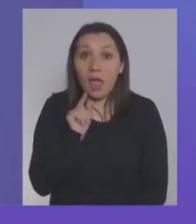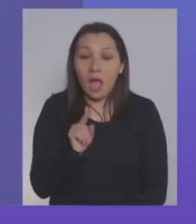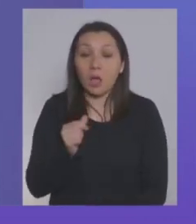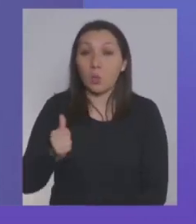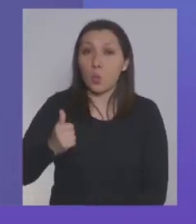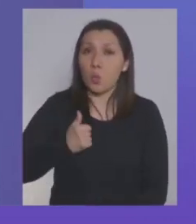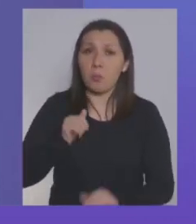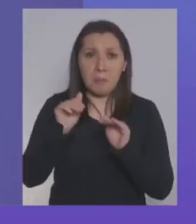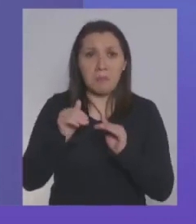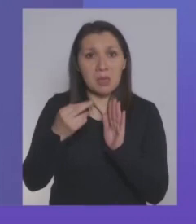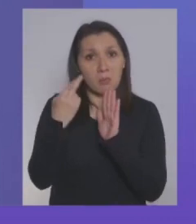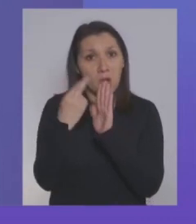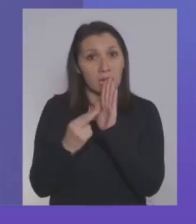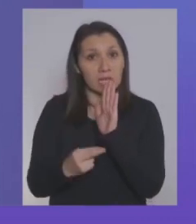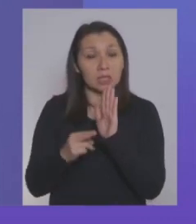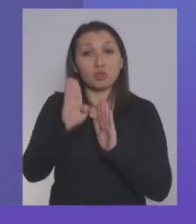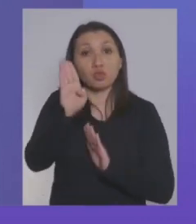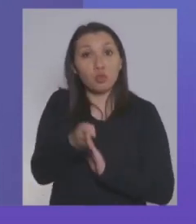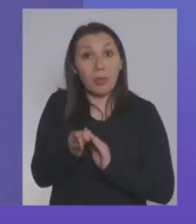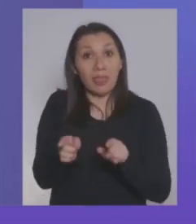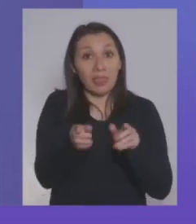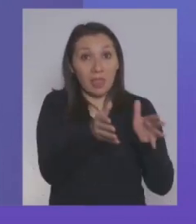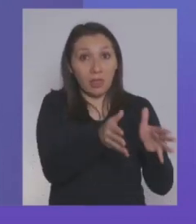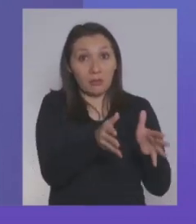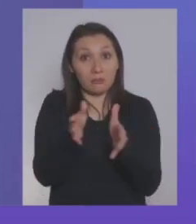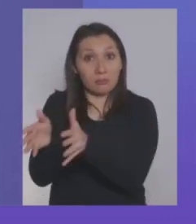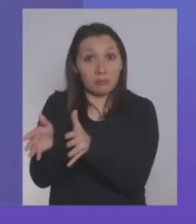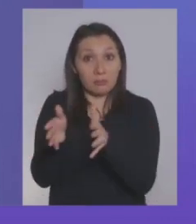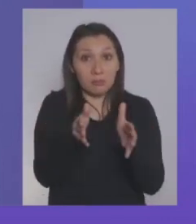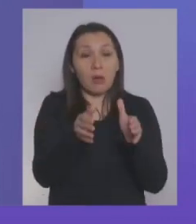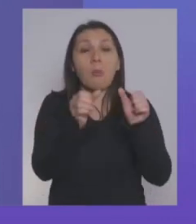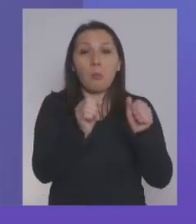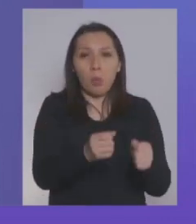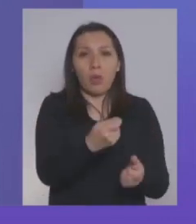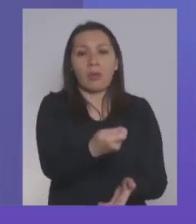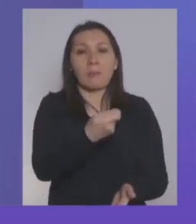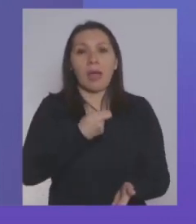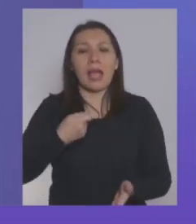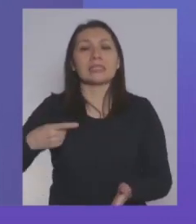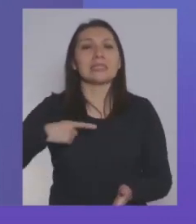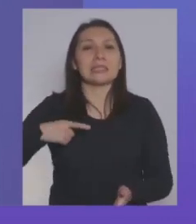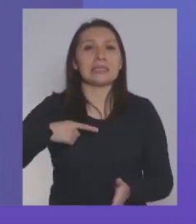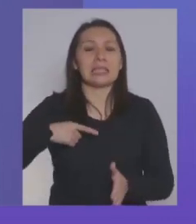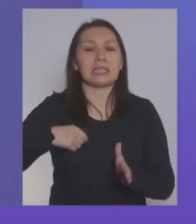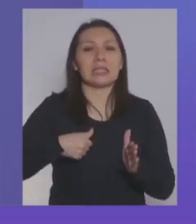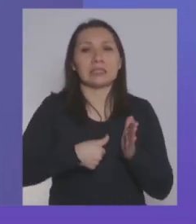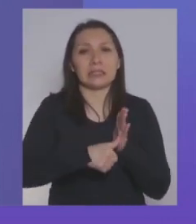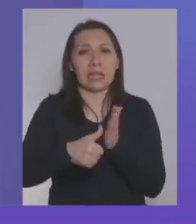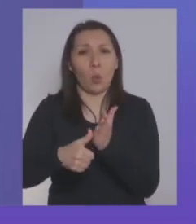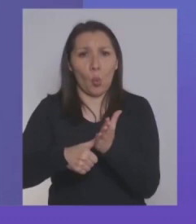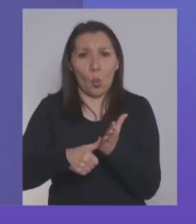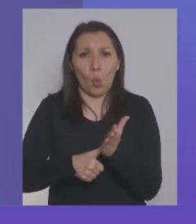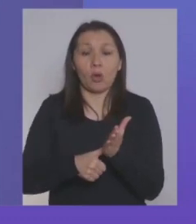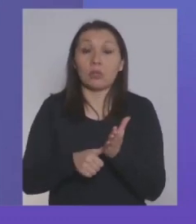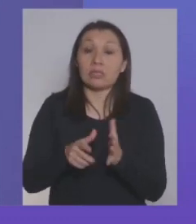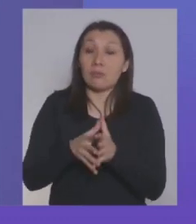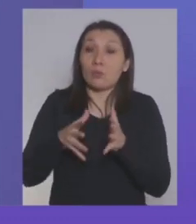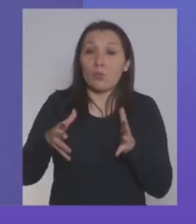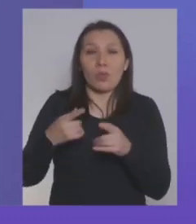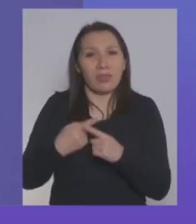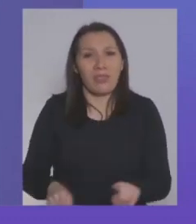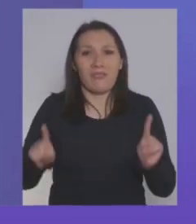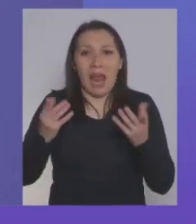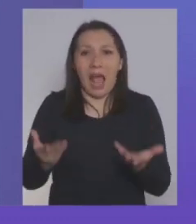cumpliendo los mismos requisitos que los suspendidos puedan acceder al seguro de cesantía. Estamos en una situación absolutamente extraordinaria